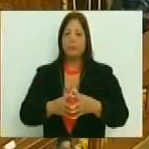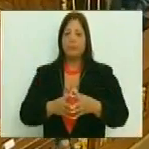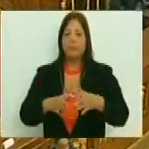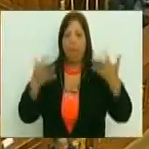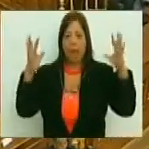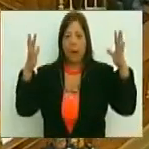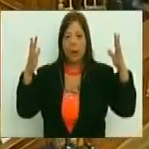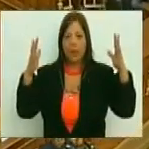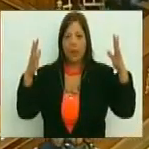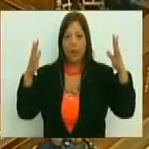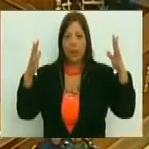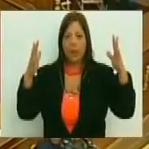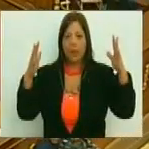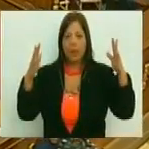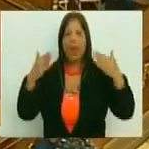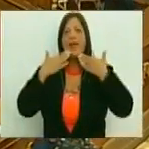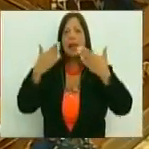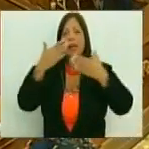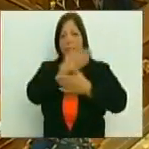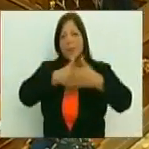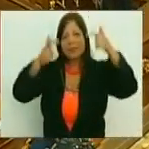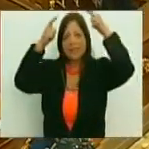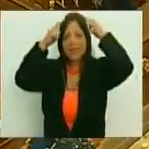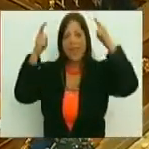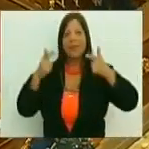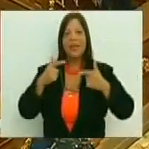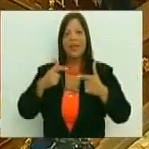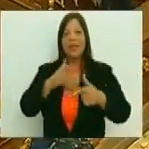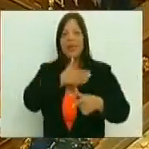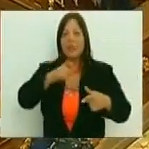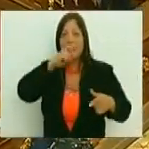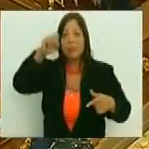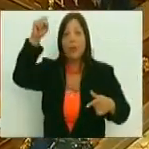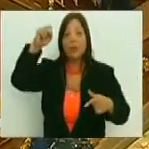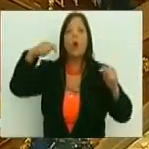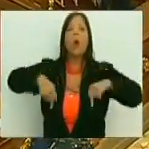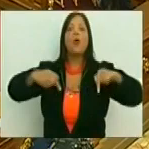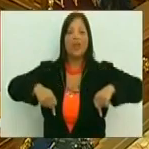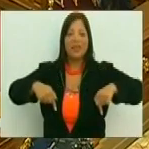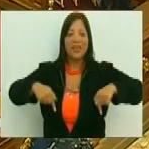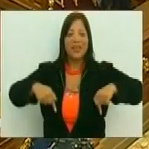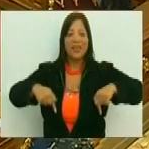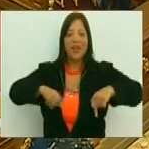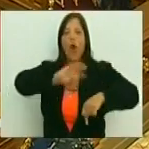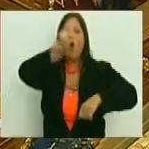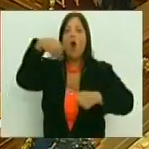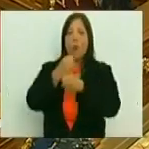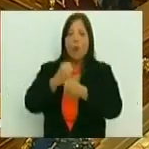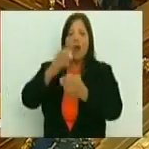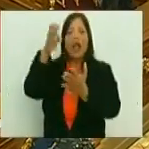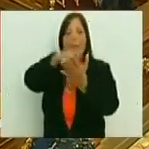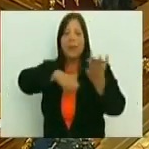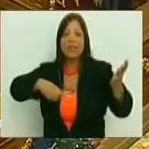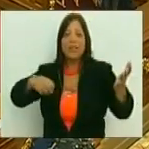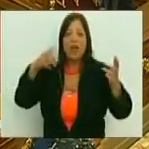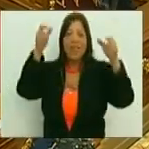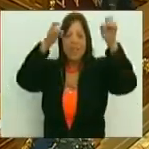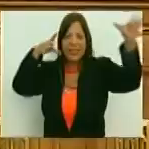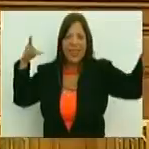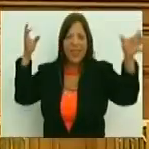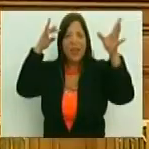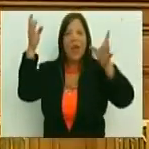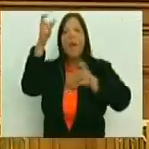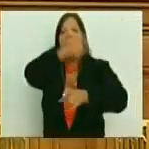Aplaudirles que gracias al Comandante Chávez y al Presidente Nicolás nos encontramos hoy obreros, campesinos, indígenas,